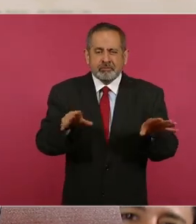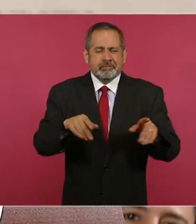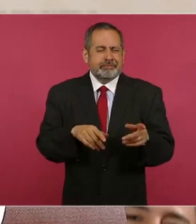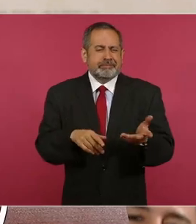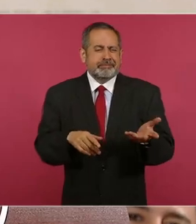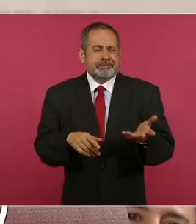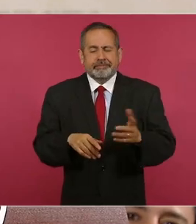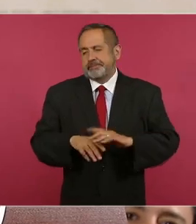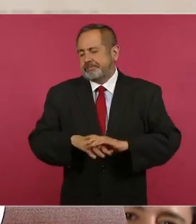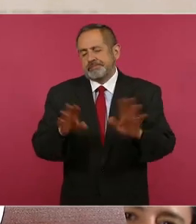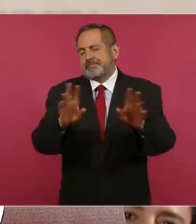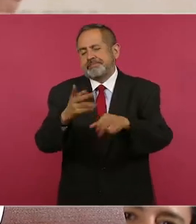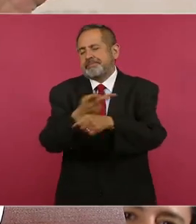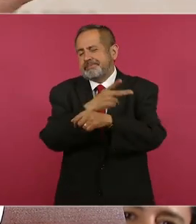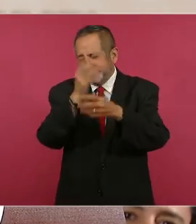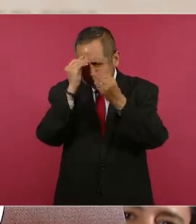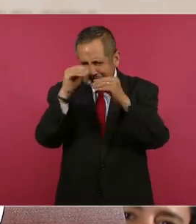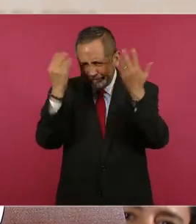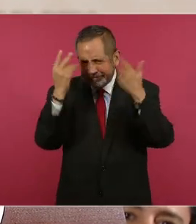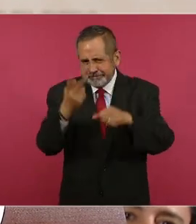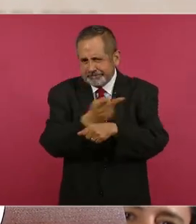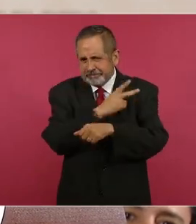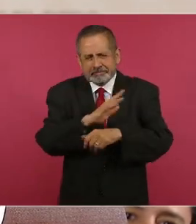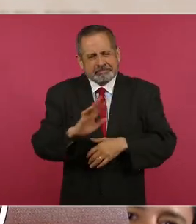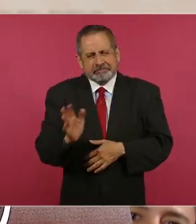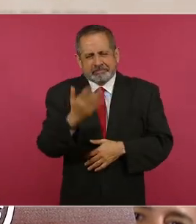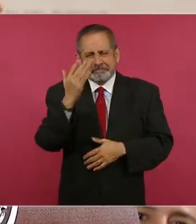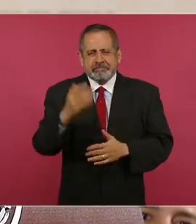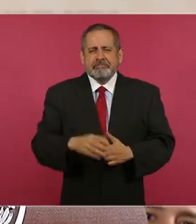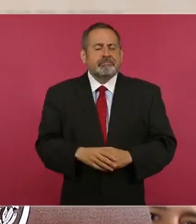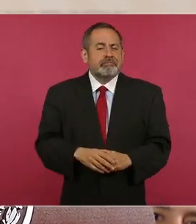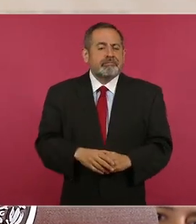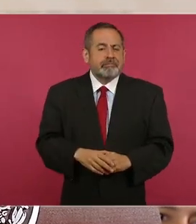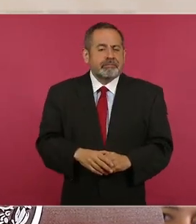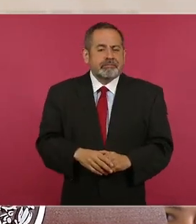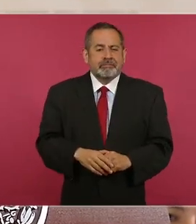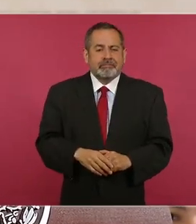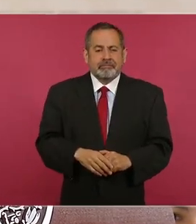Pero bueno, ya pasó y